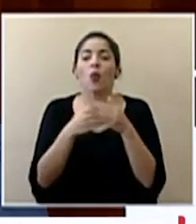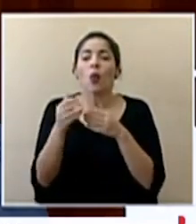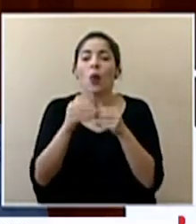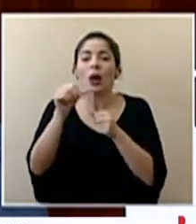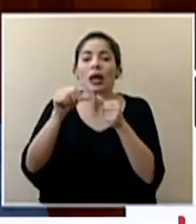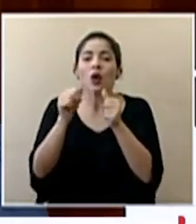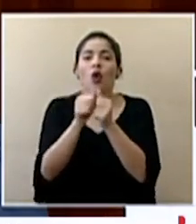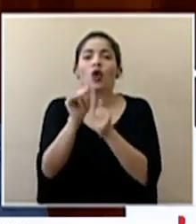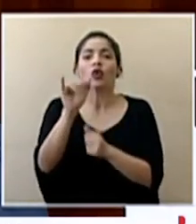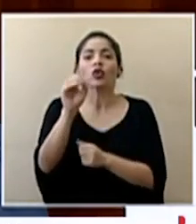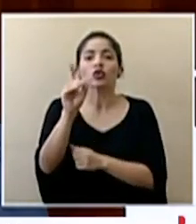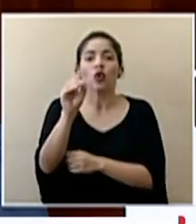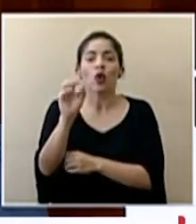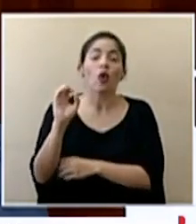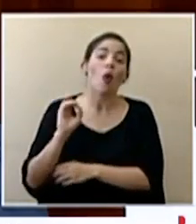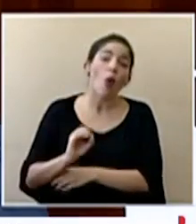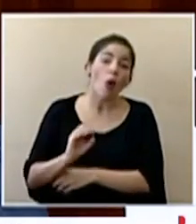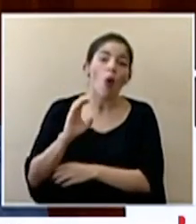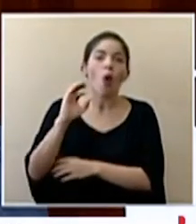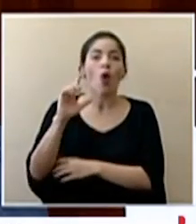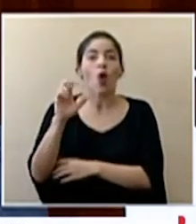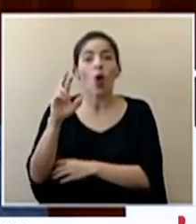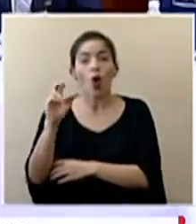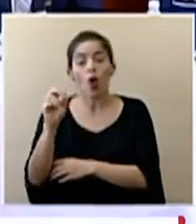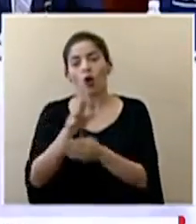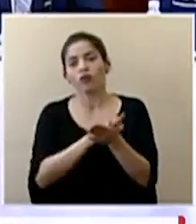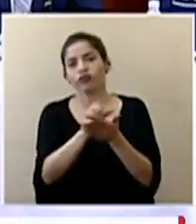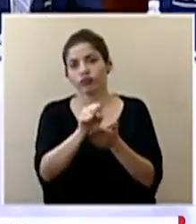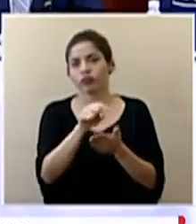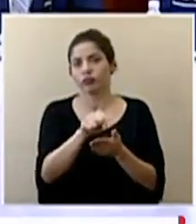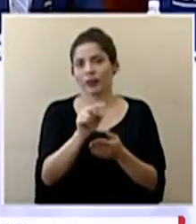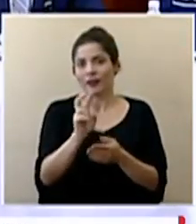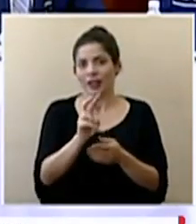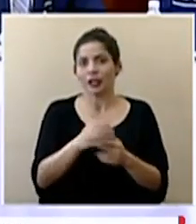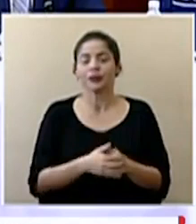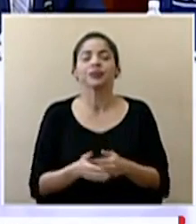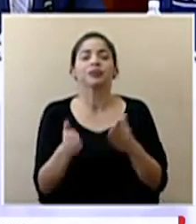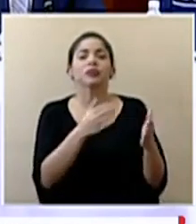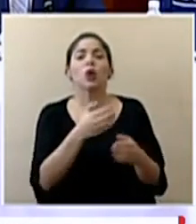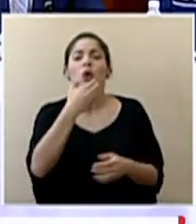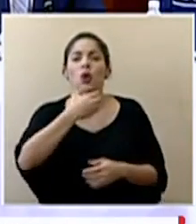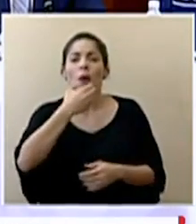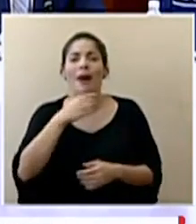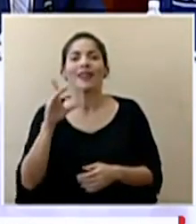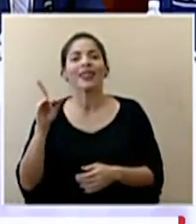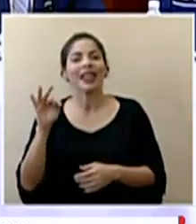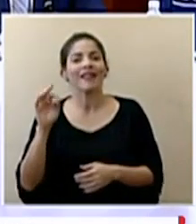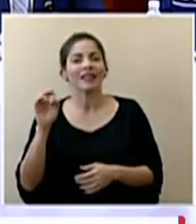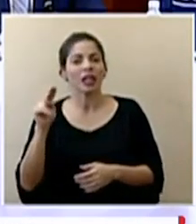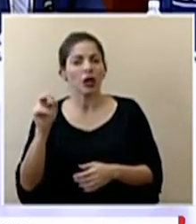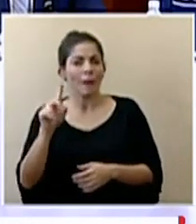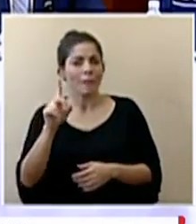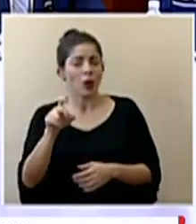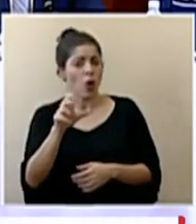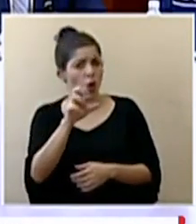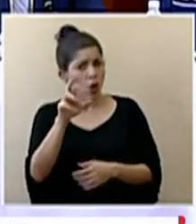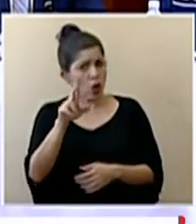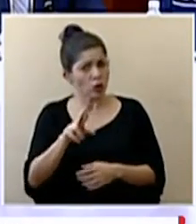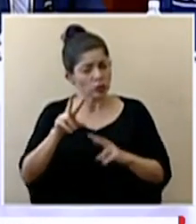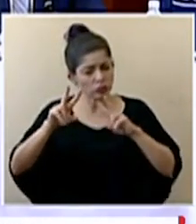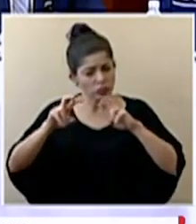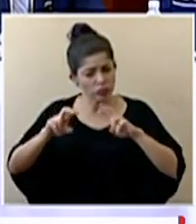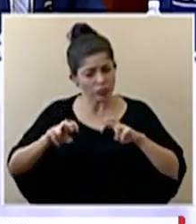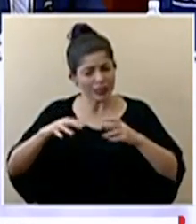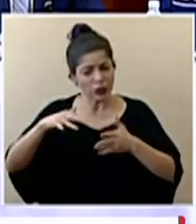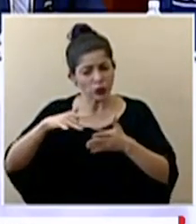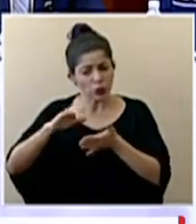yodo o cloro. Don Román, Delfino consulta. ¿Está Costa Rica contemplando estudios clínicos con los